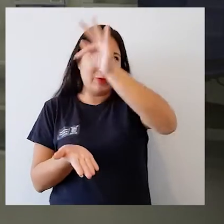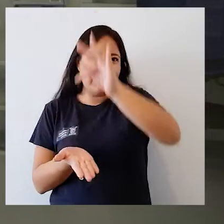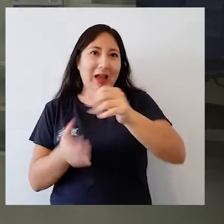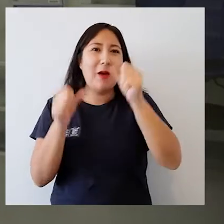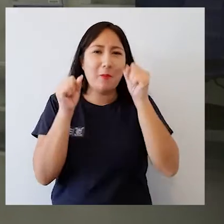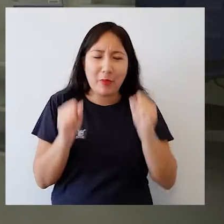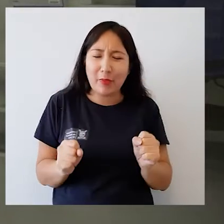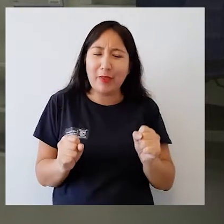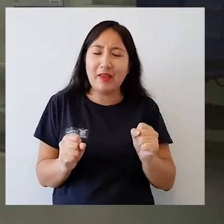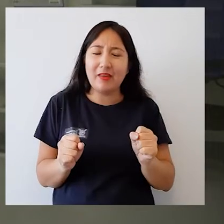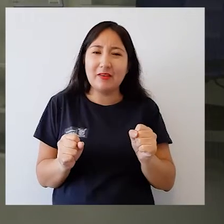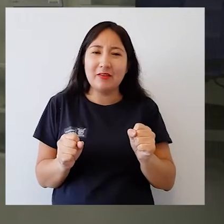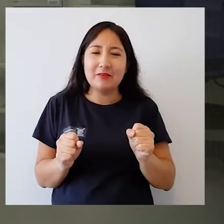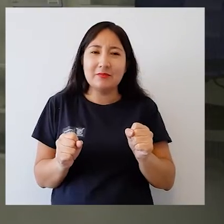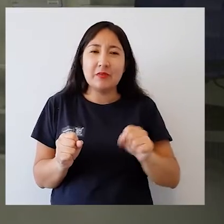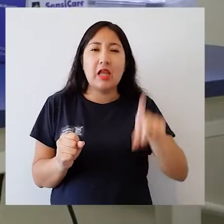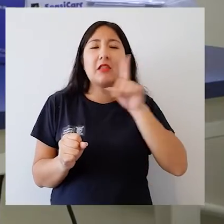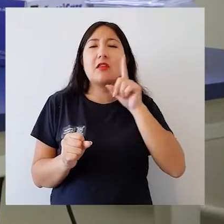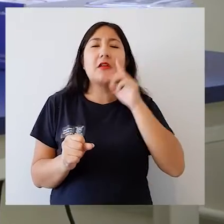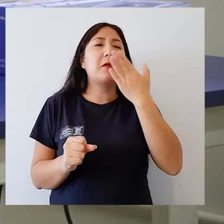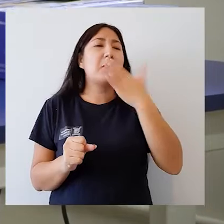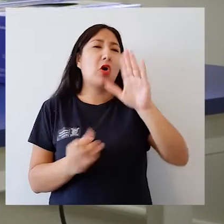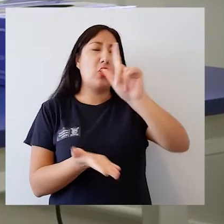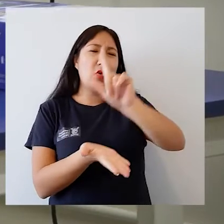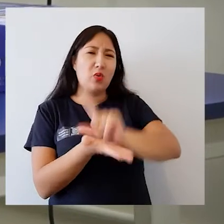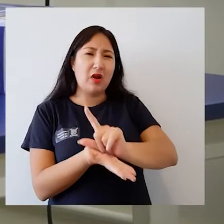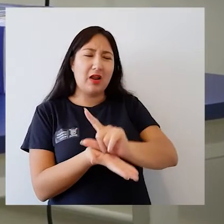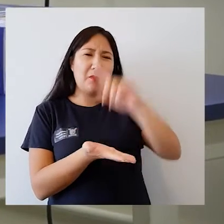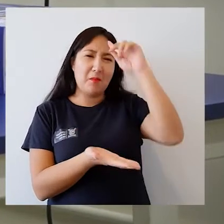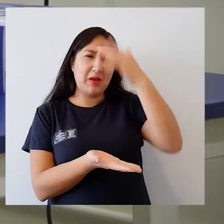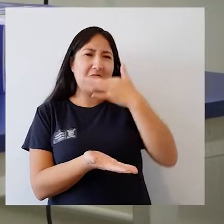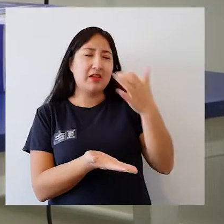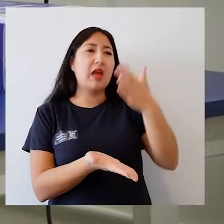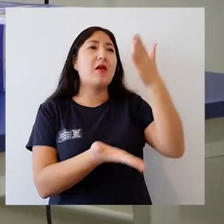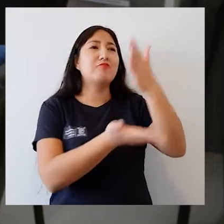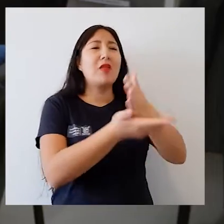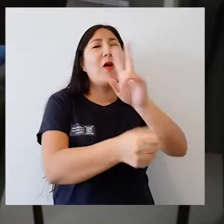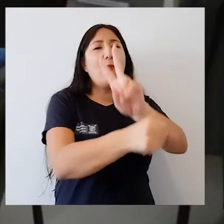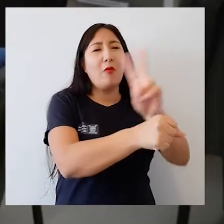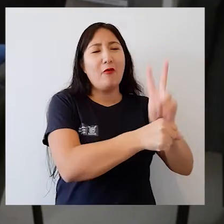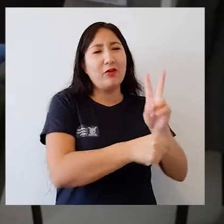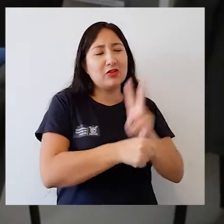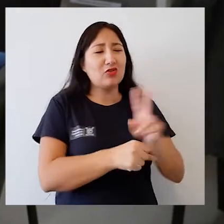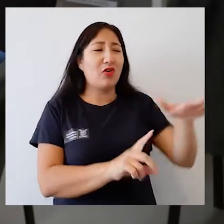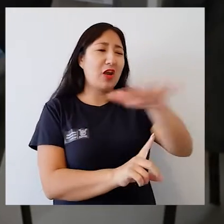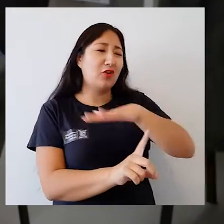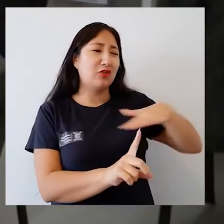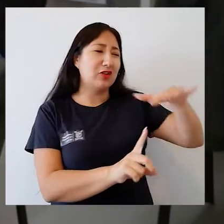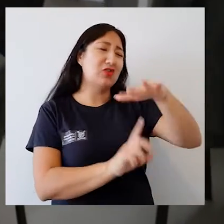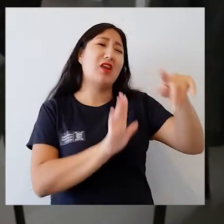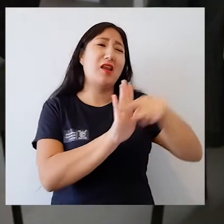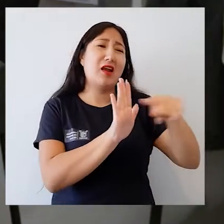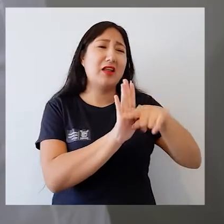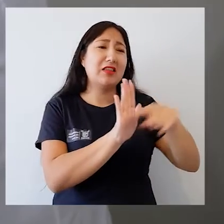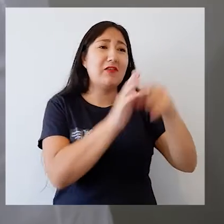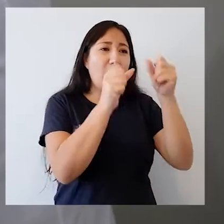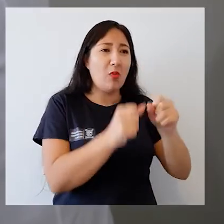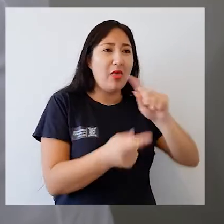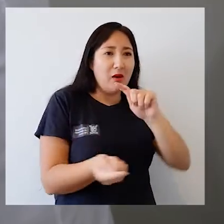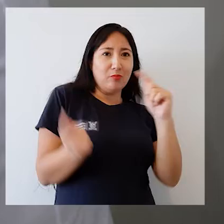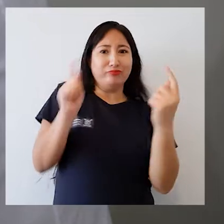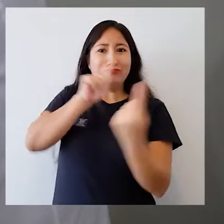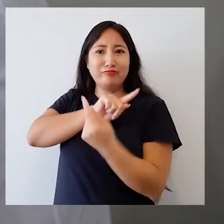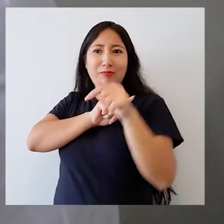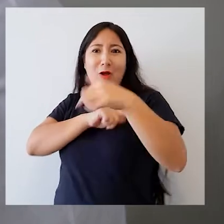de poder tener un mejor espacio para aquellos académicos y académicas que estaban en condiciones no muy adecuadas